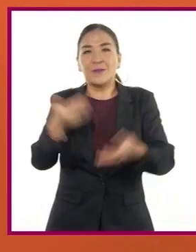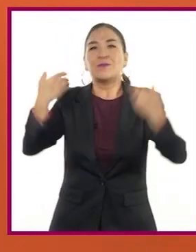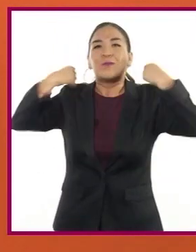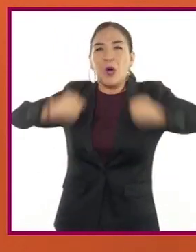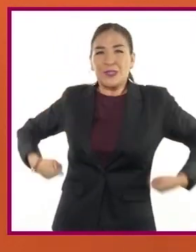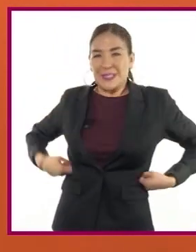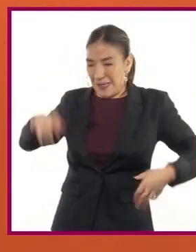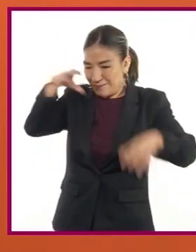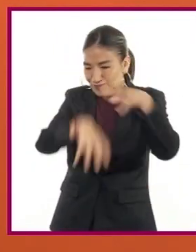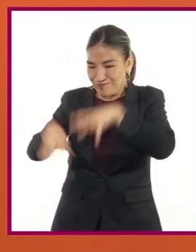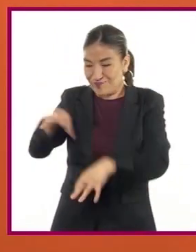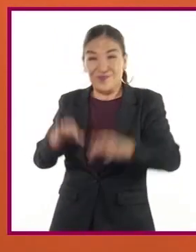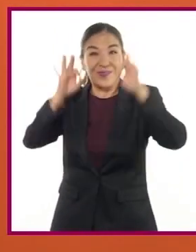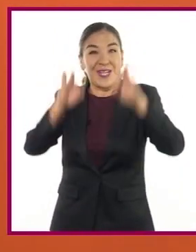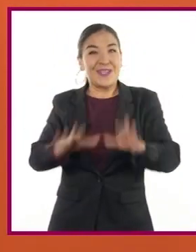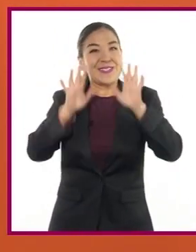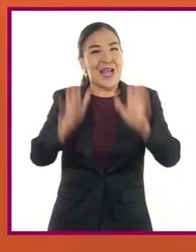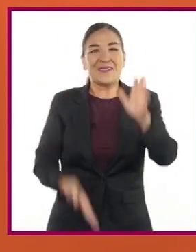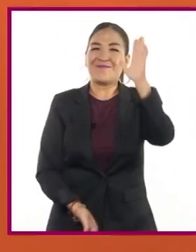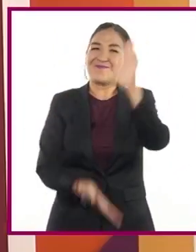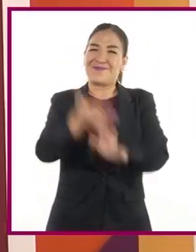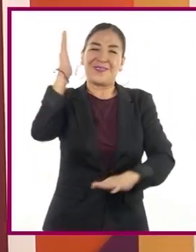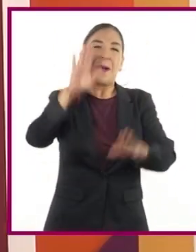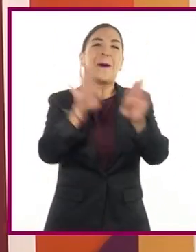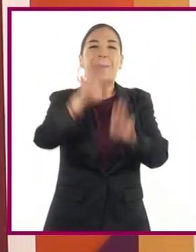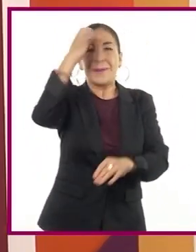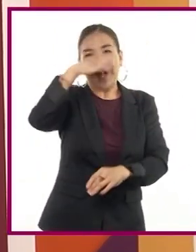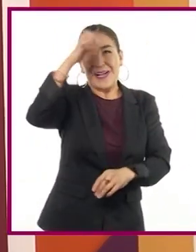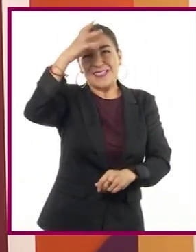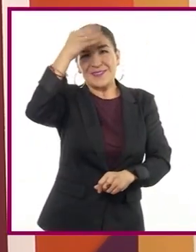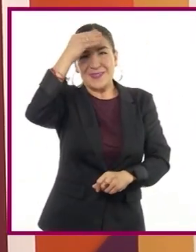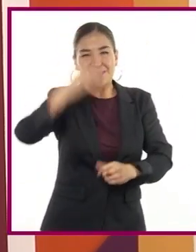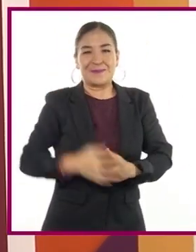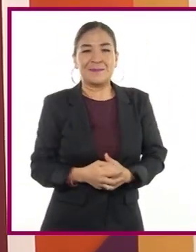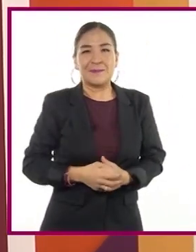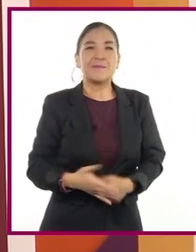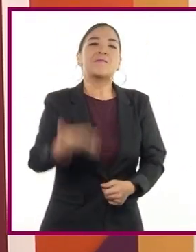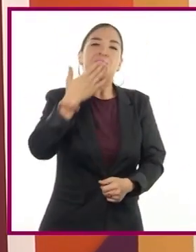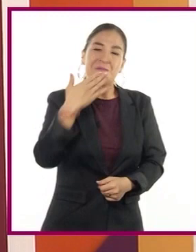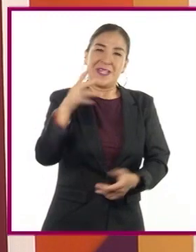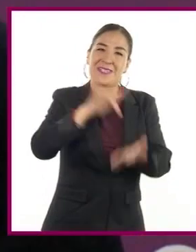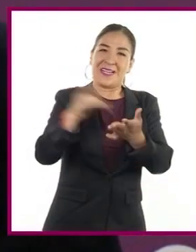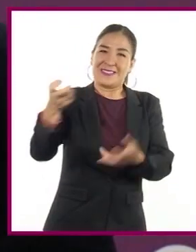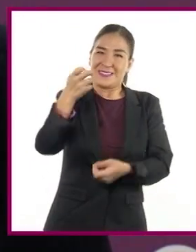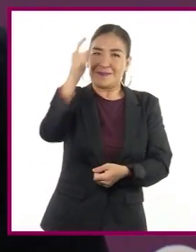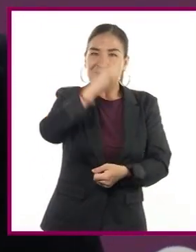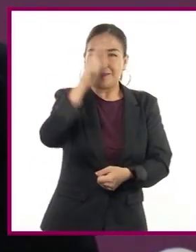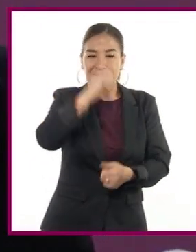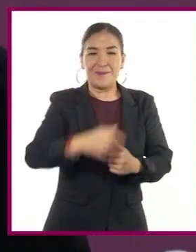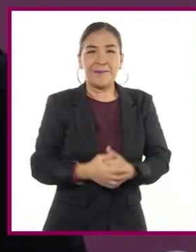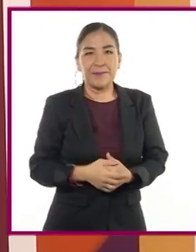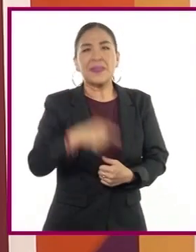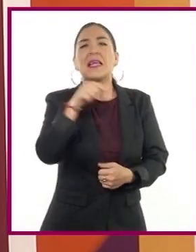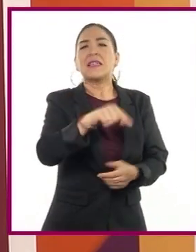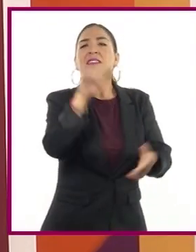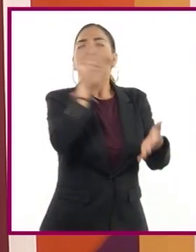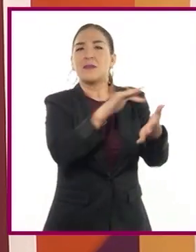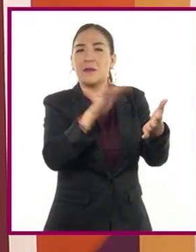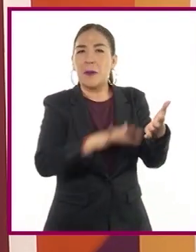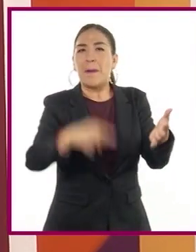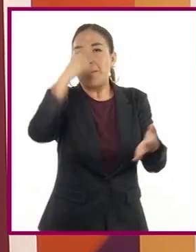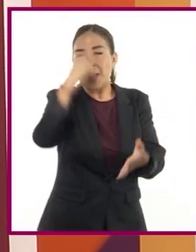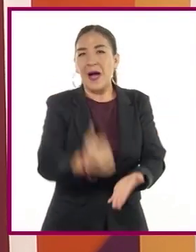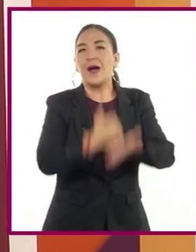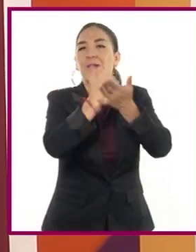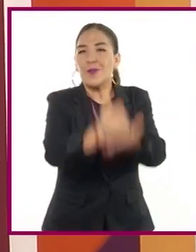nos dará experiencias excitantes. Gracias por esta recomendación. Es una lectura que nos